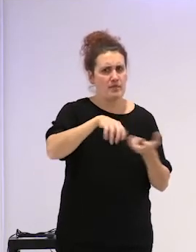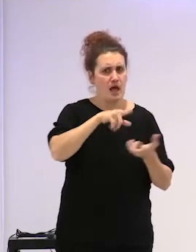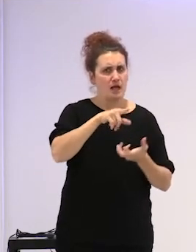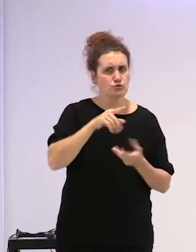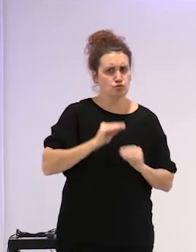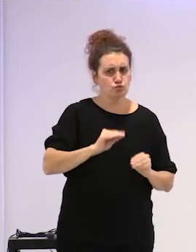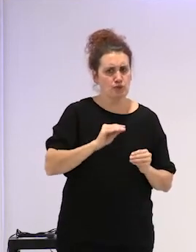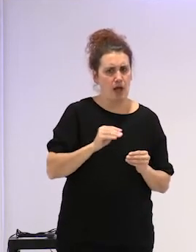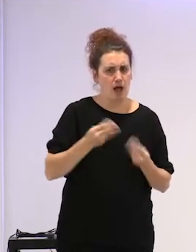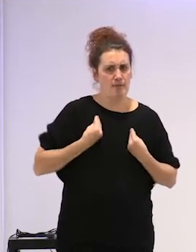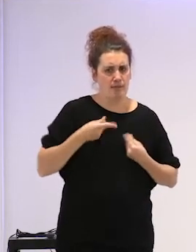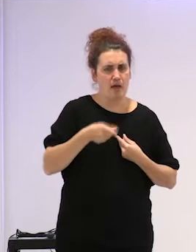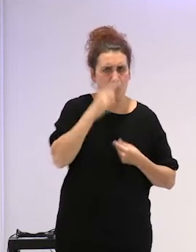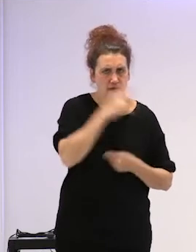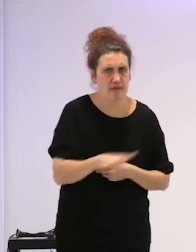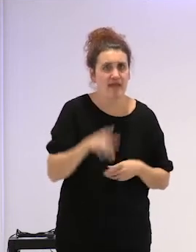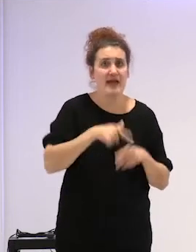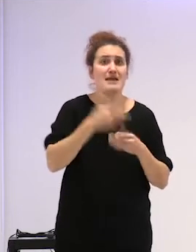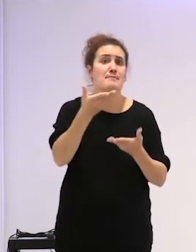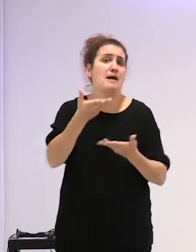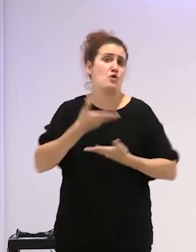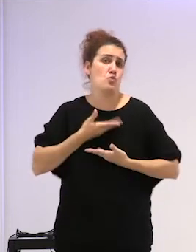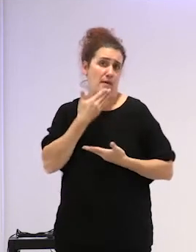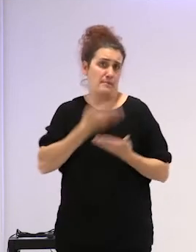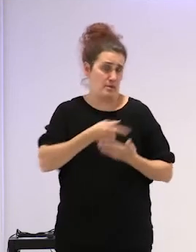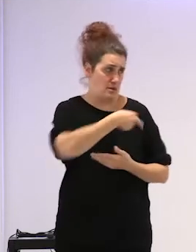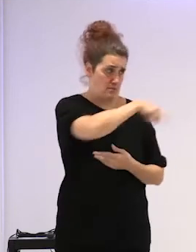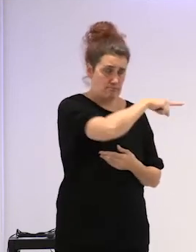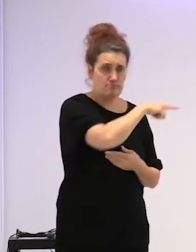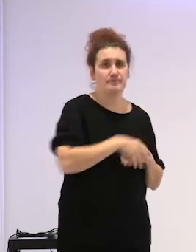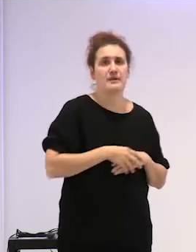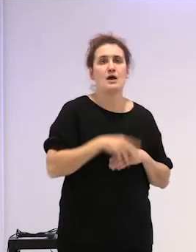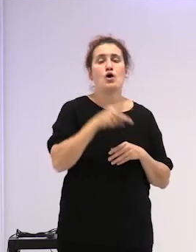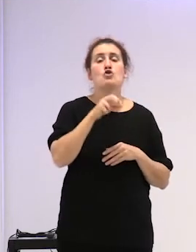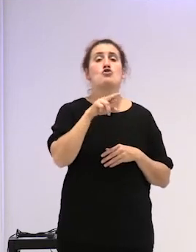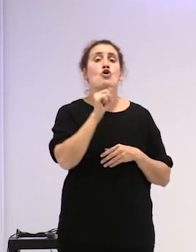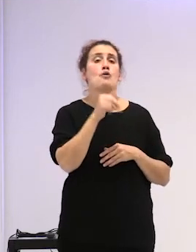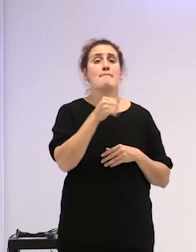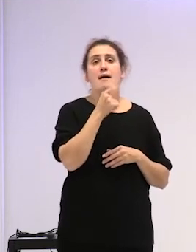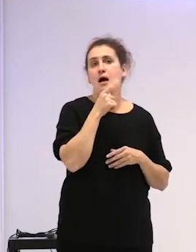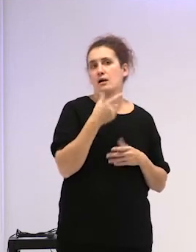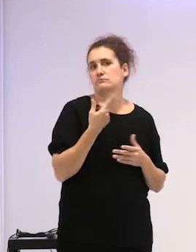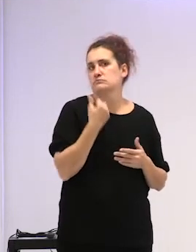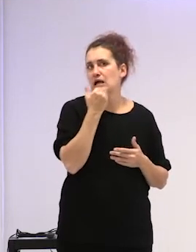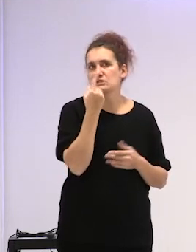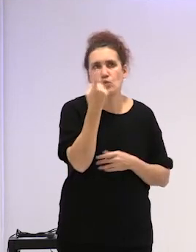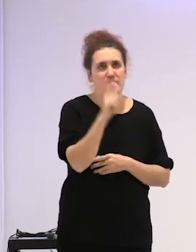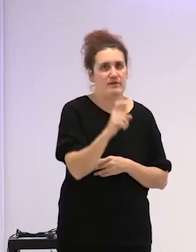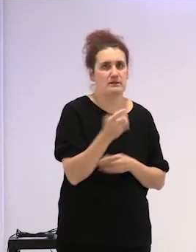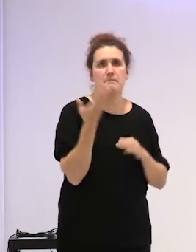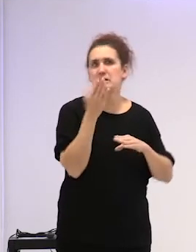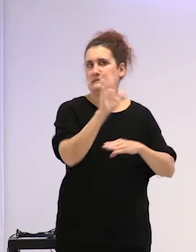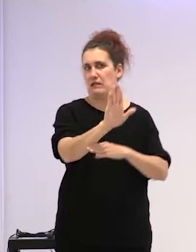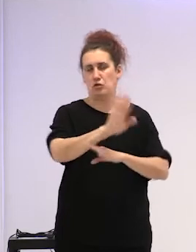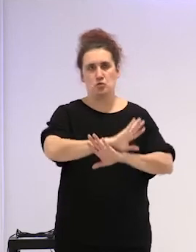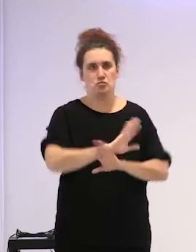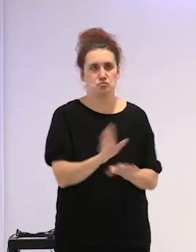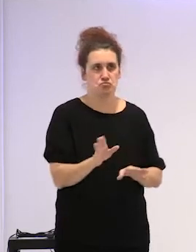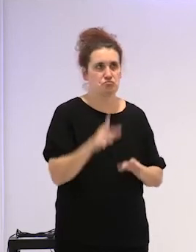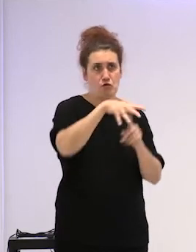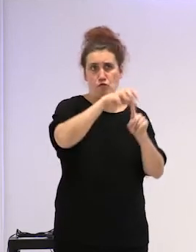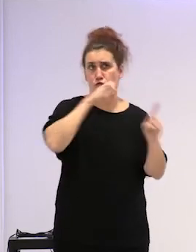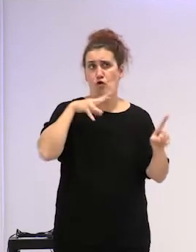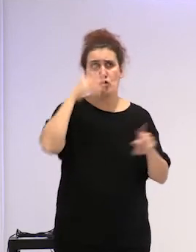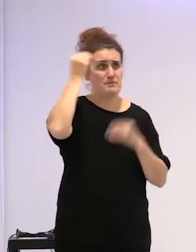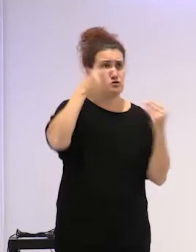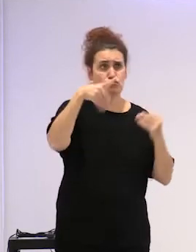la infancia y piden ayuda para ello. Bien, a Norma Vázquez casi no hace falta que presentarle en este foro, creo